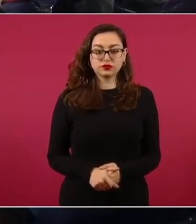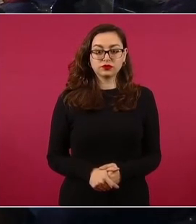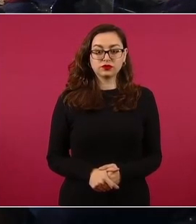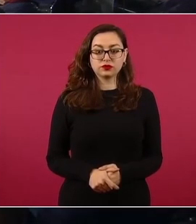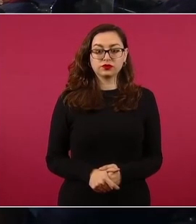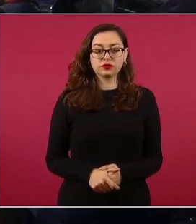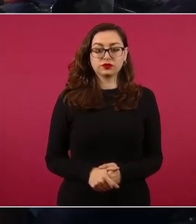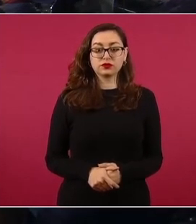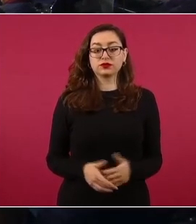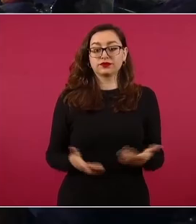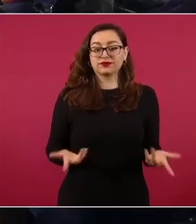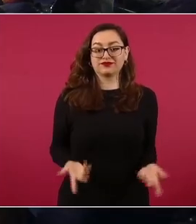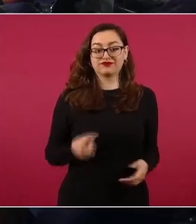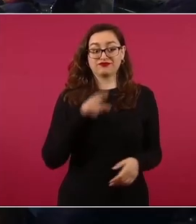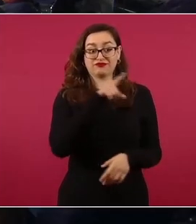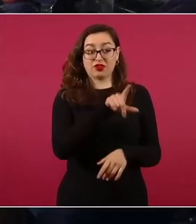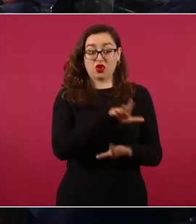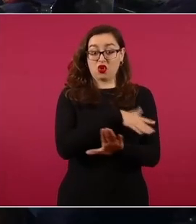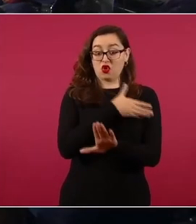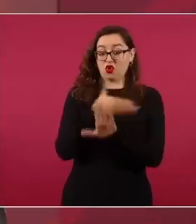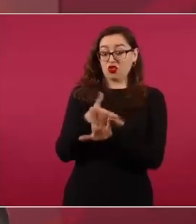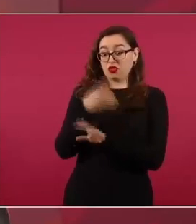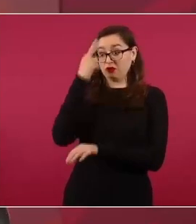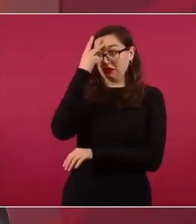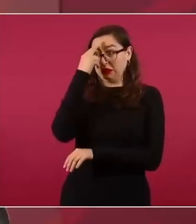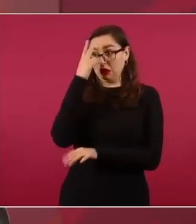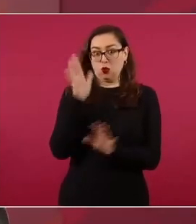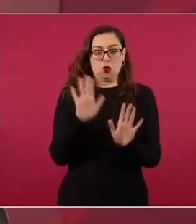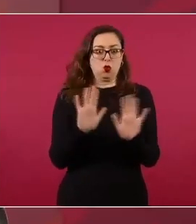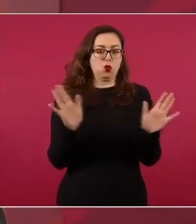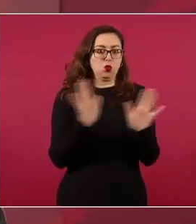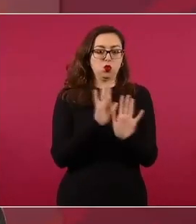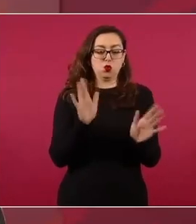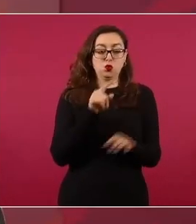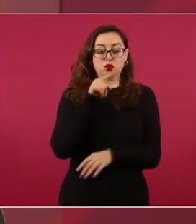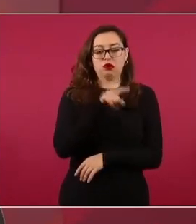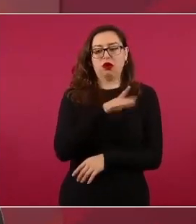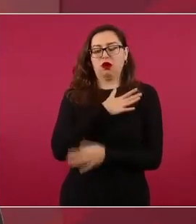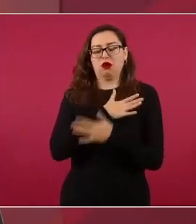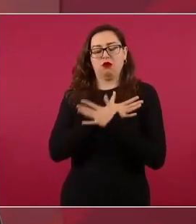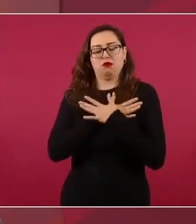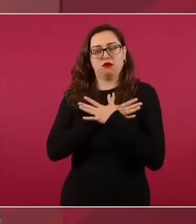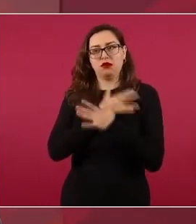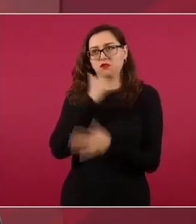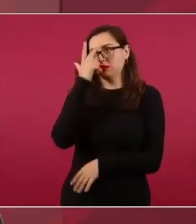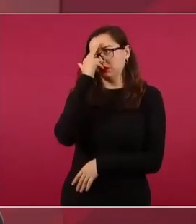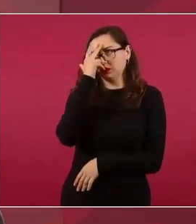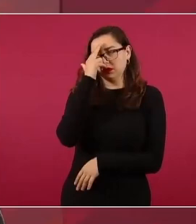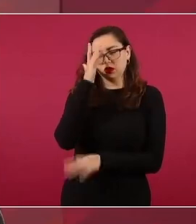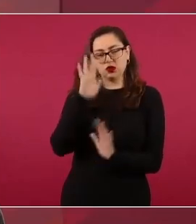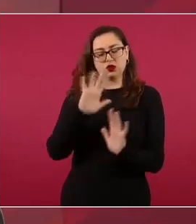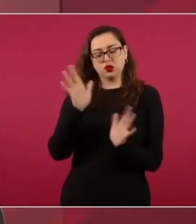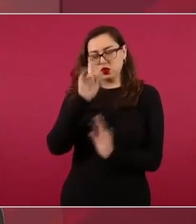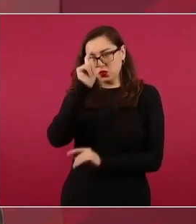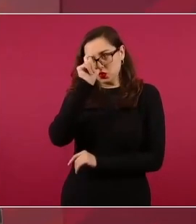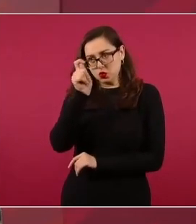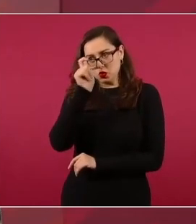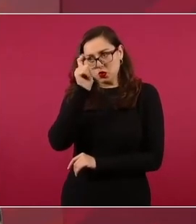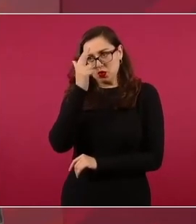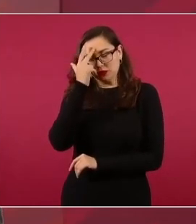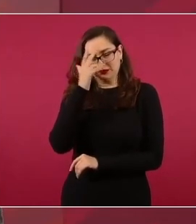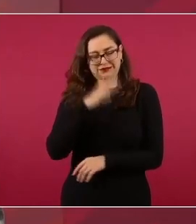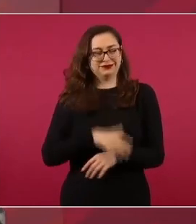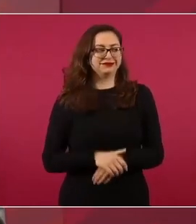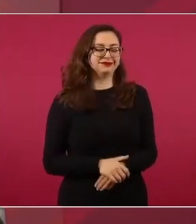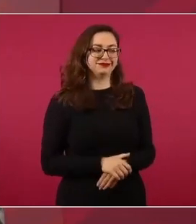ídolos de Krause, ordenó